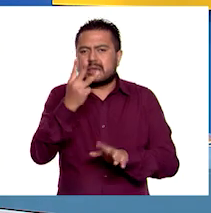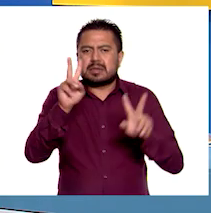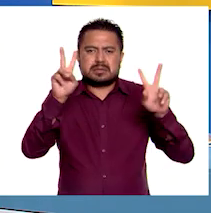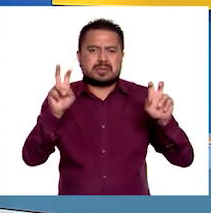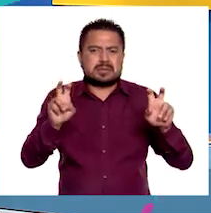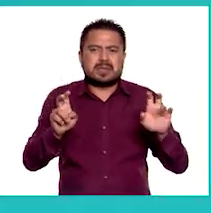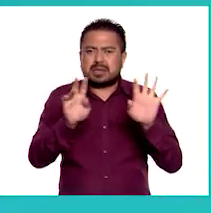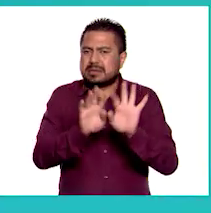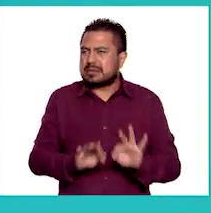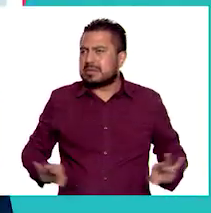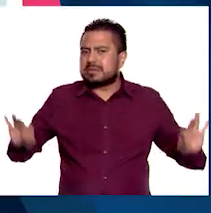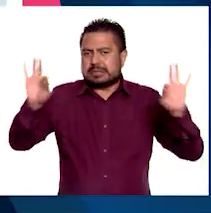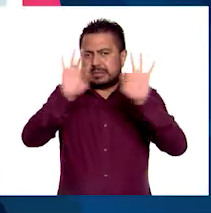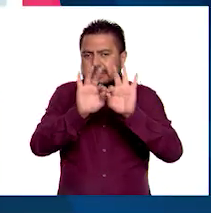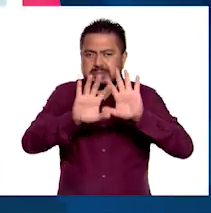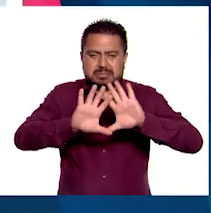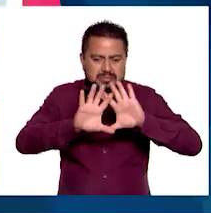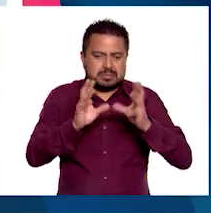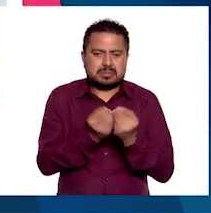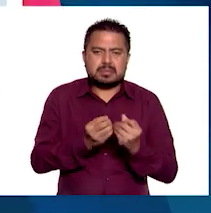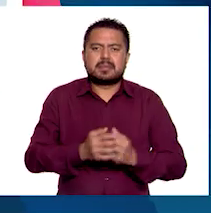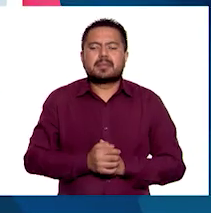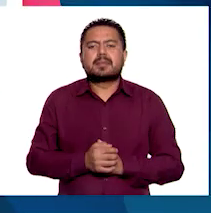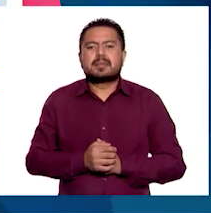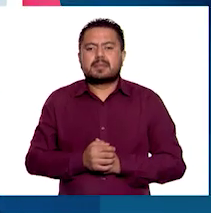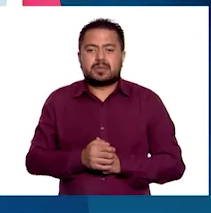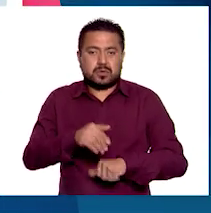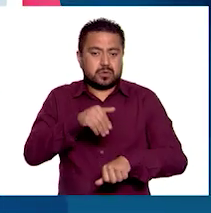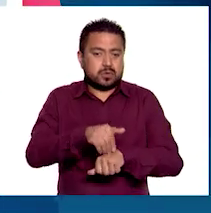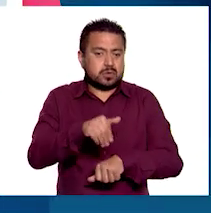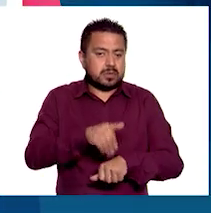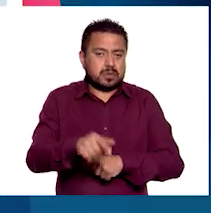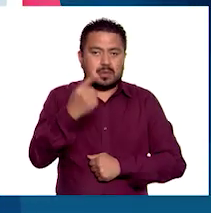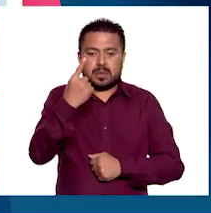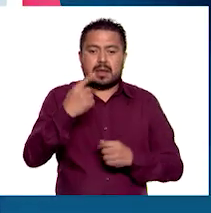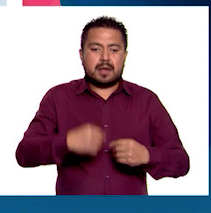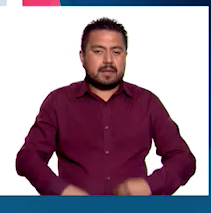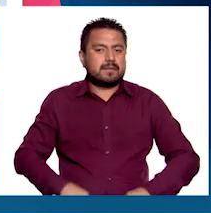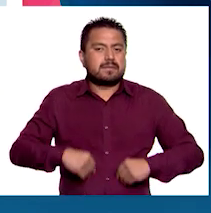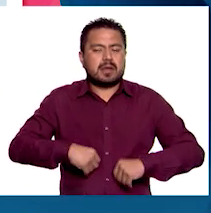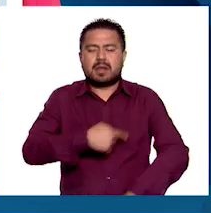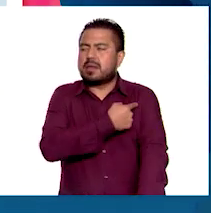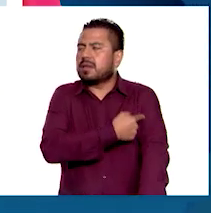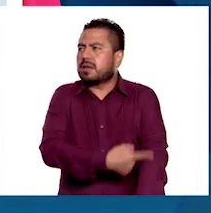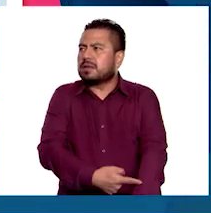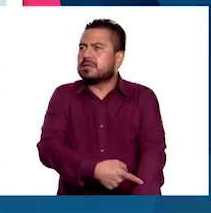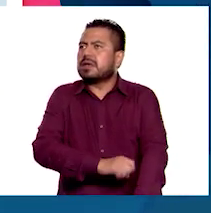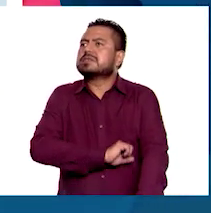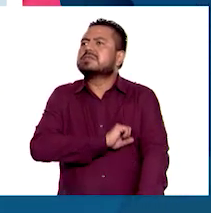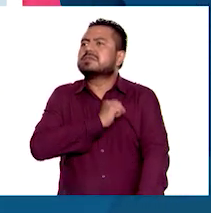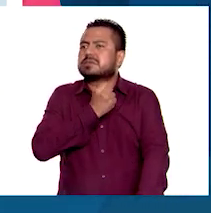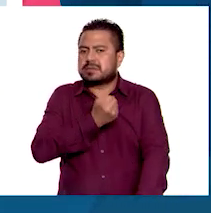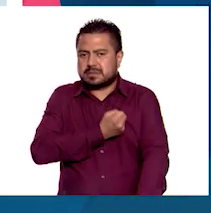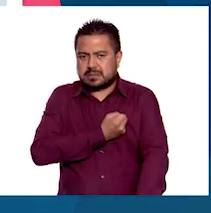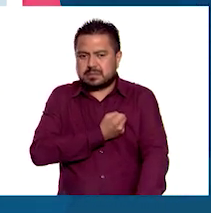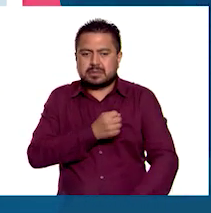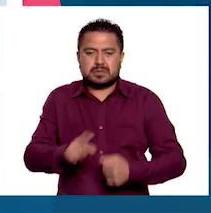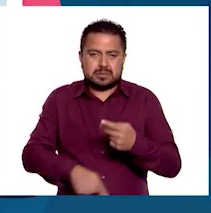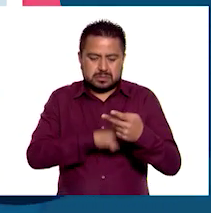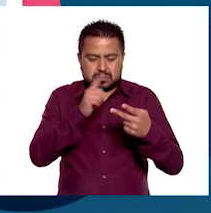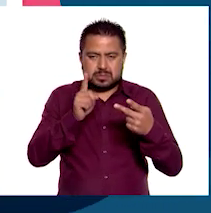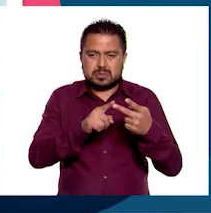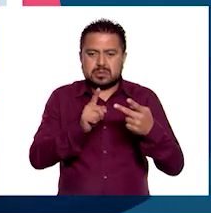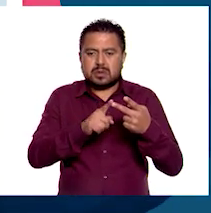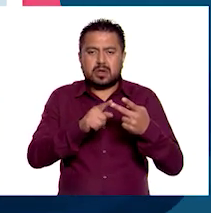fundamentales o dimensiones. Número uno, vida larga y saludable. Dos,